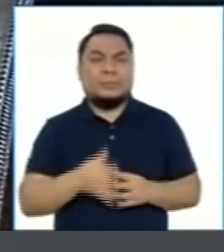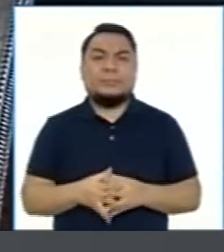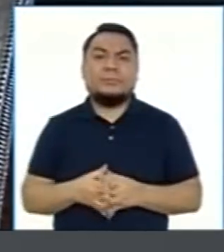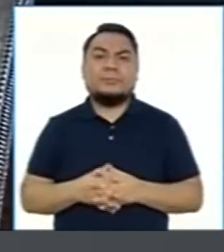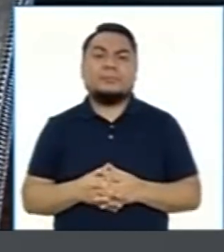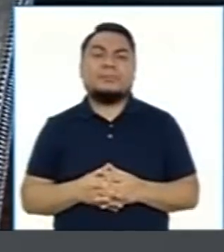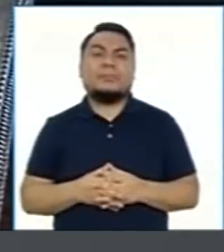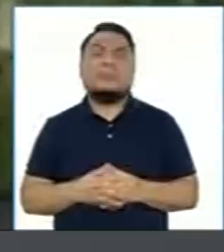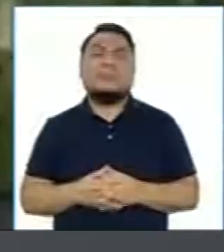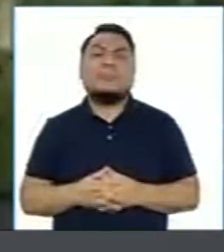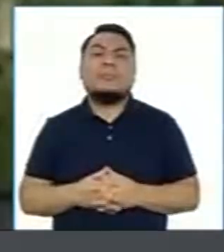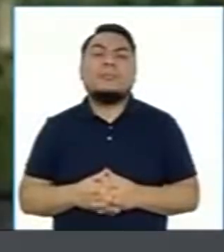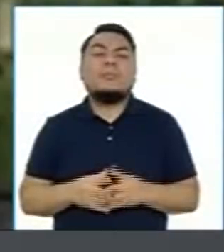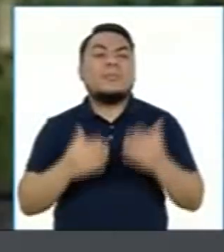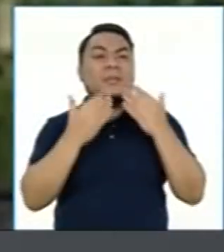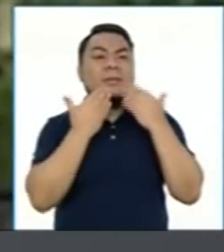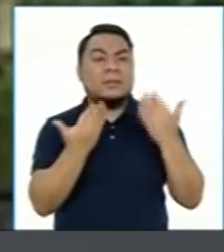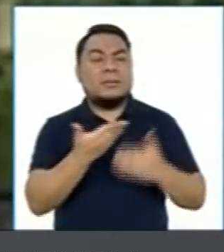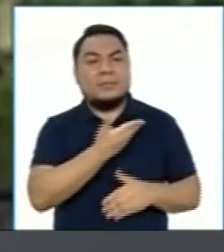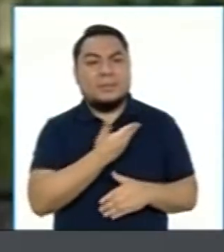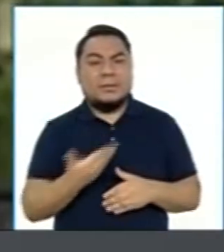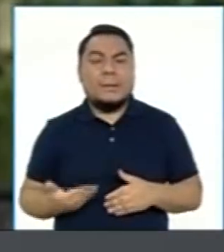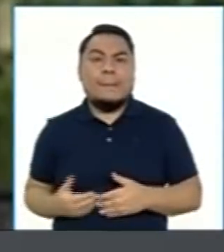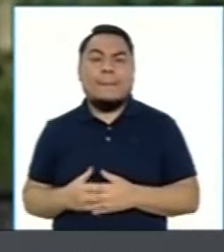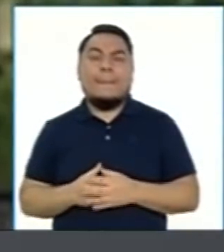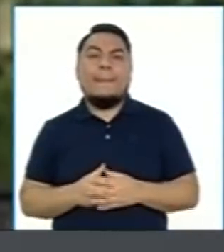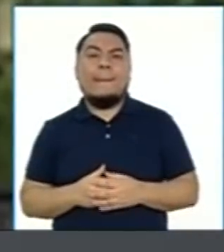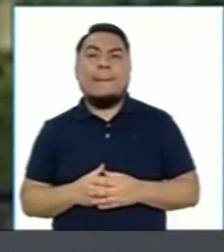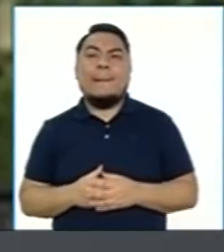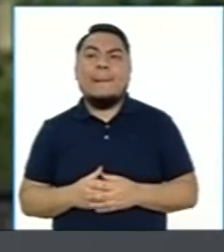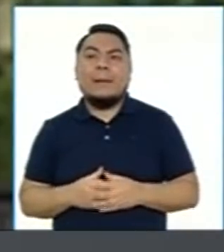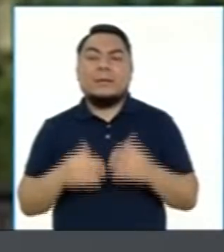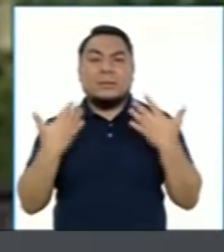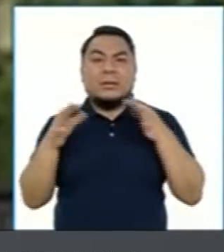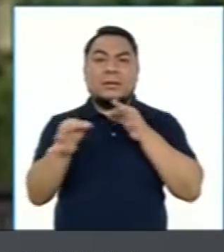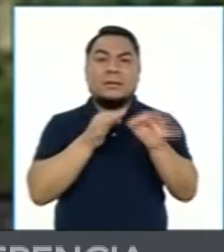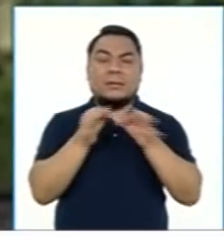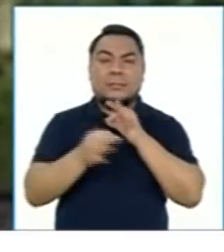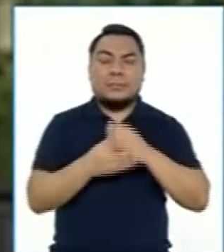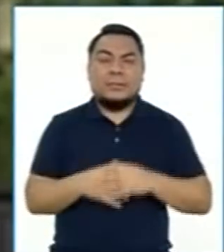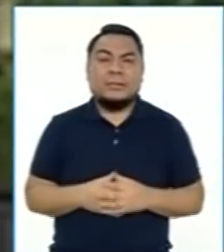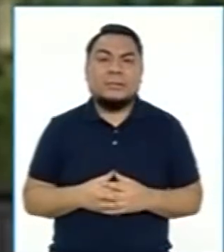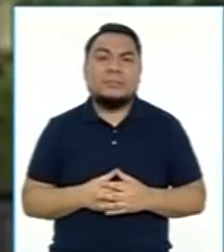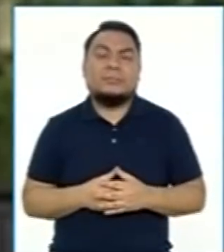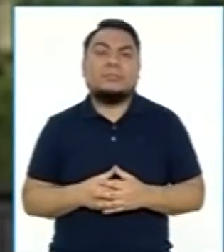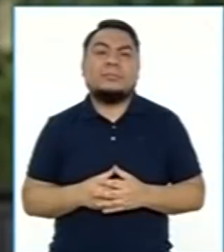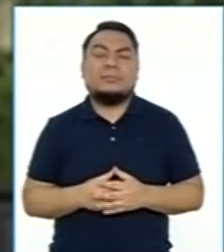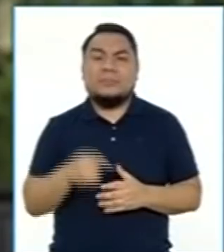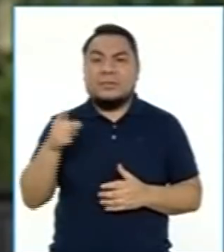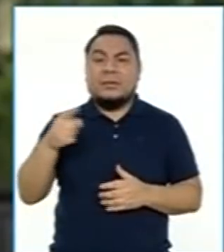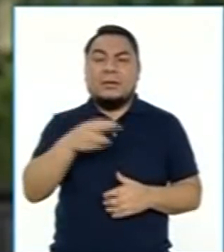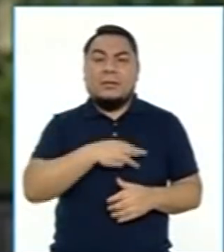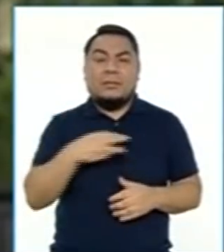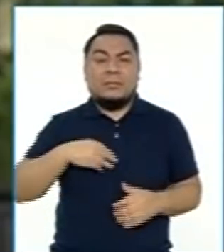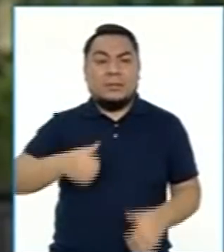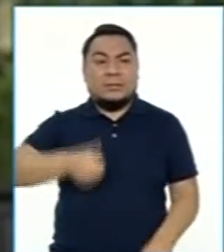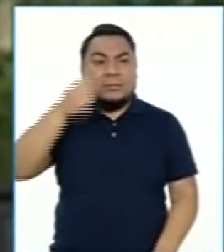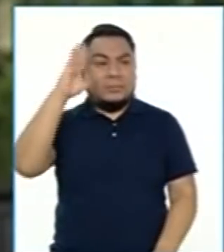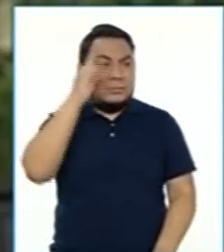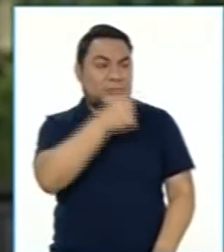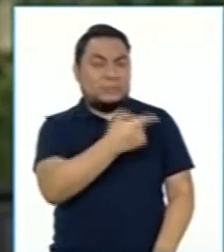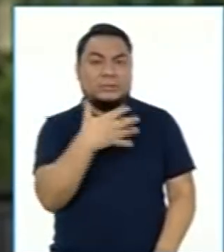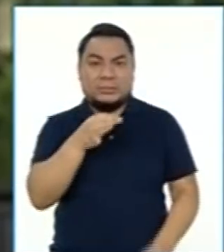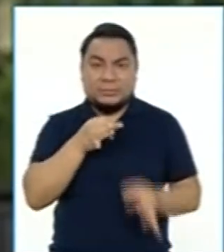premier. Gracias, señor presidente. Como ya explicó el ministro del Interior,